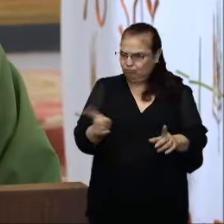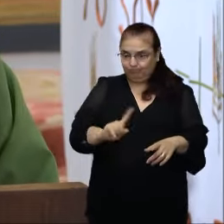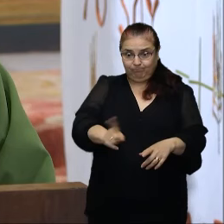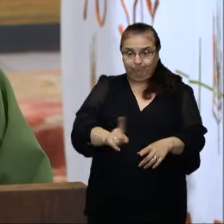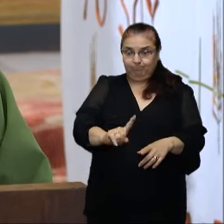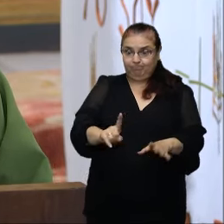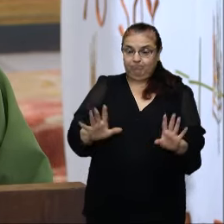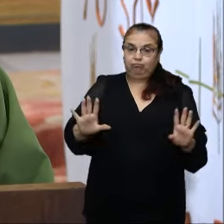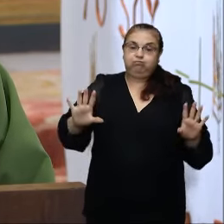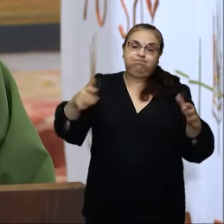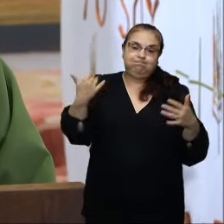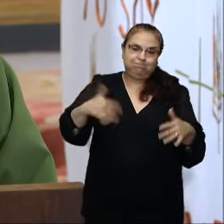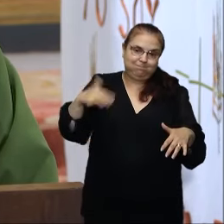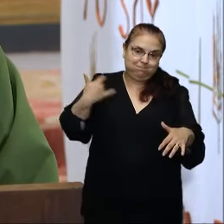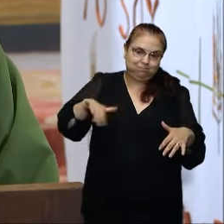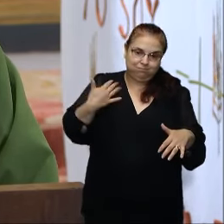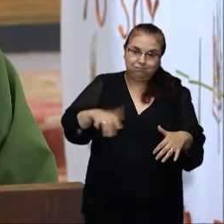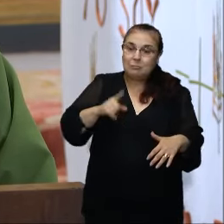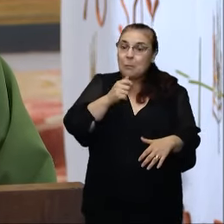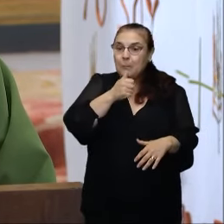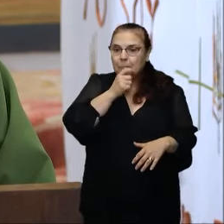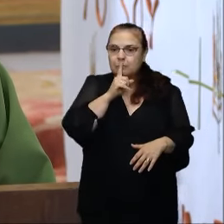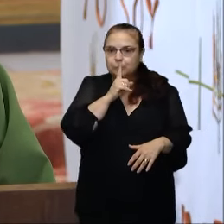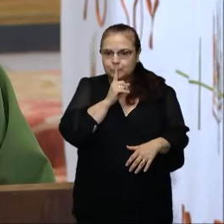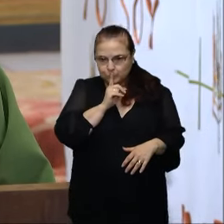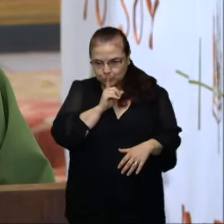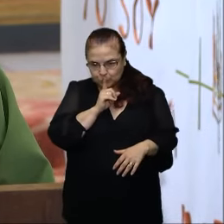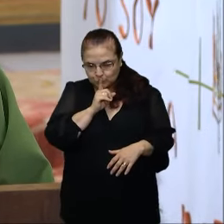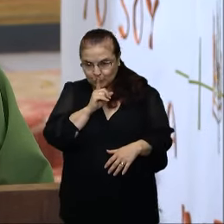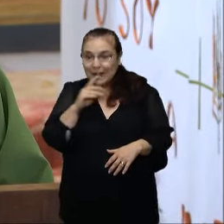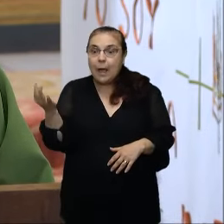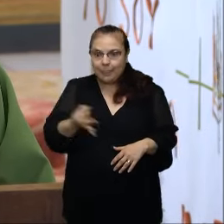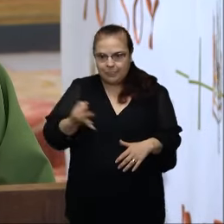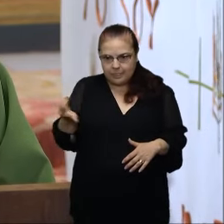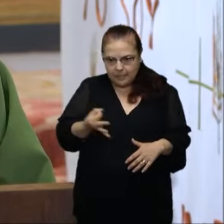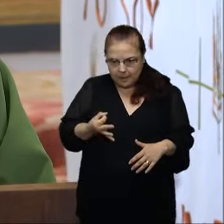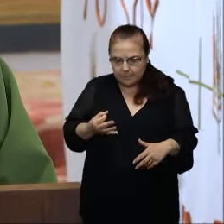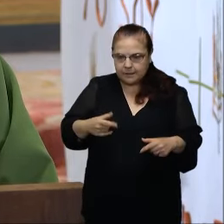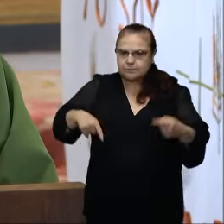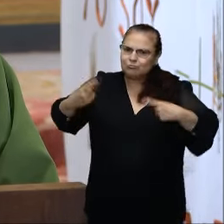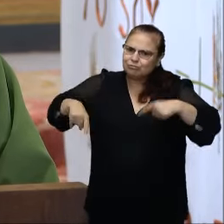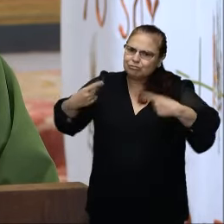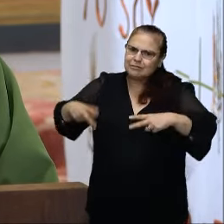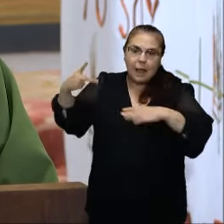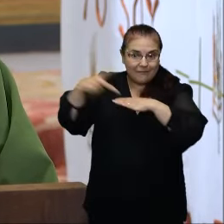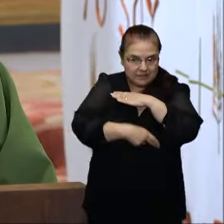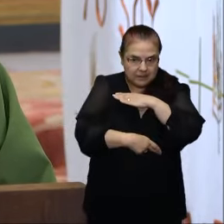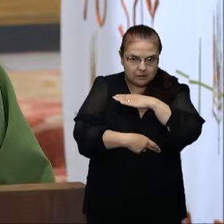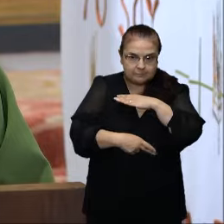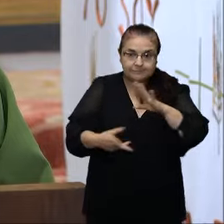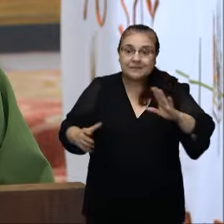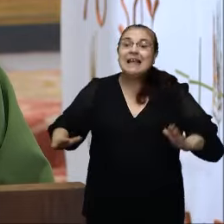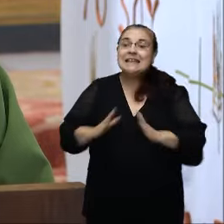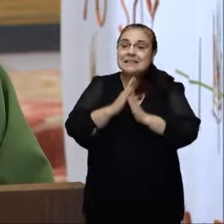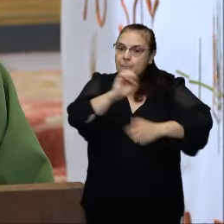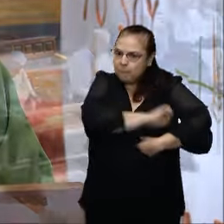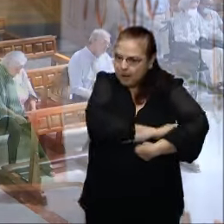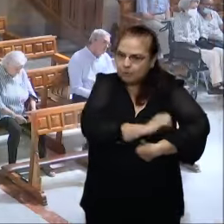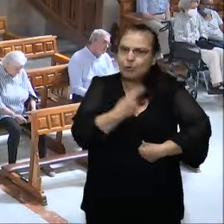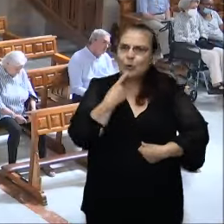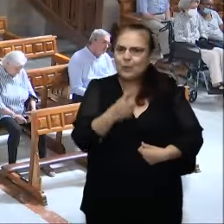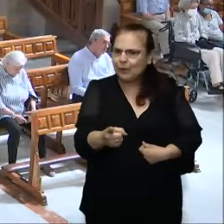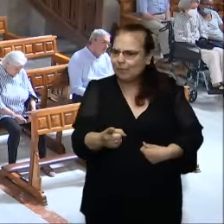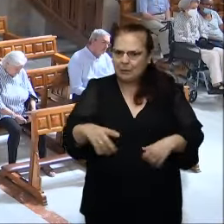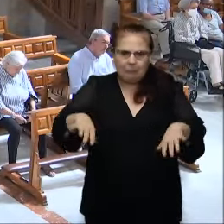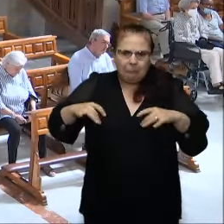Pues no tenemos que callar y evitar discusiones. Y dice San Pablo que no sirve para nada. Y es